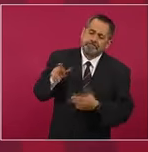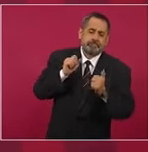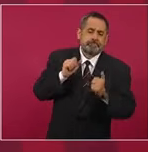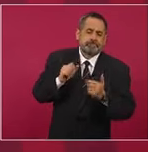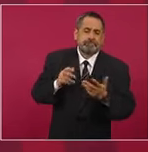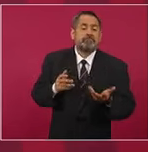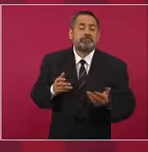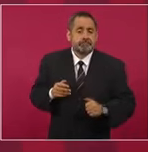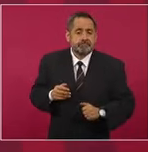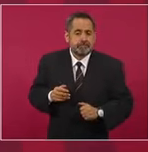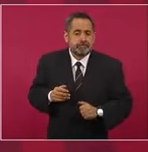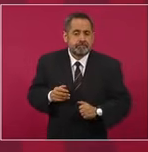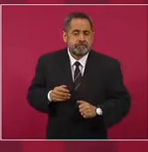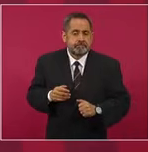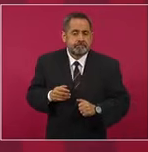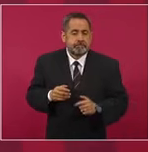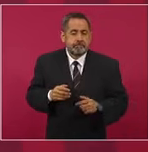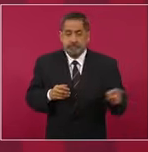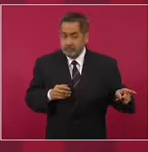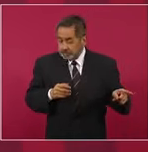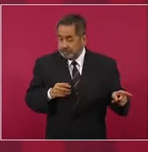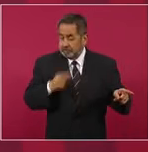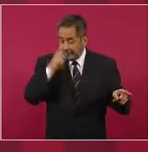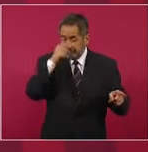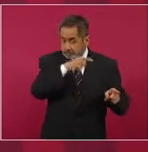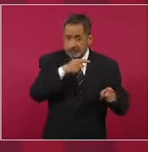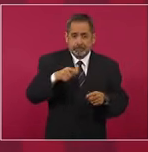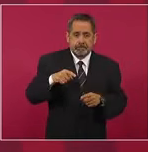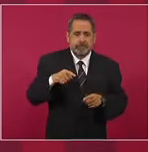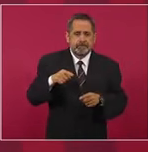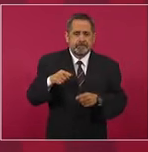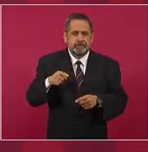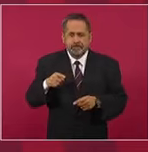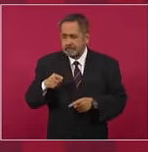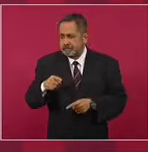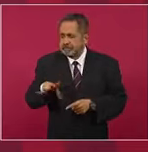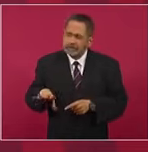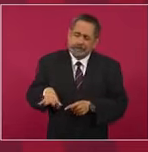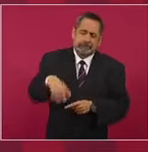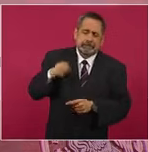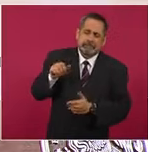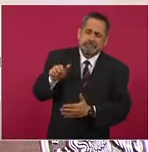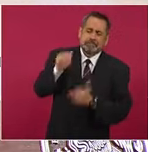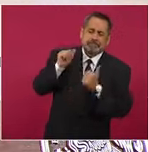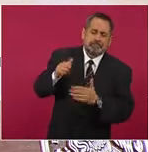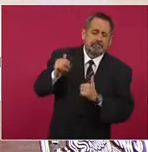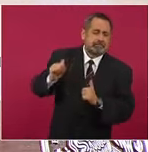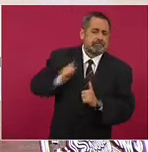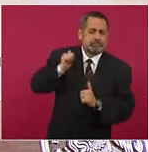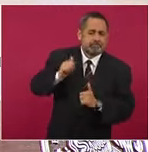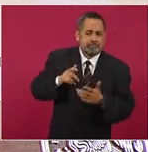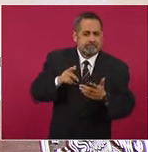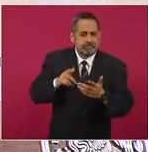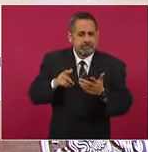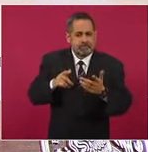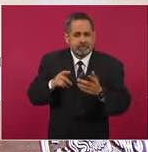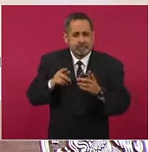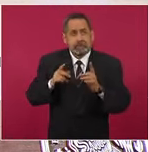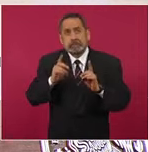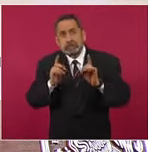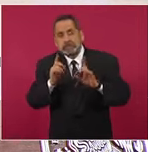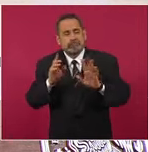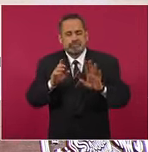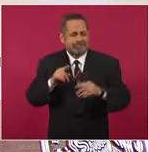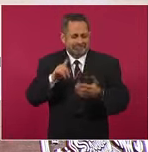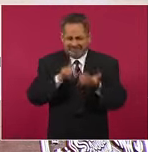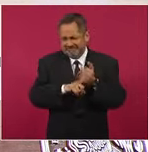Y acerca de que abusan, no hay ninguna duda, sobran los ejemplos.